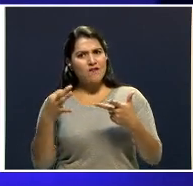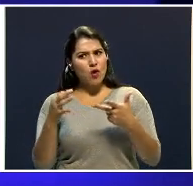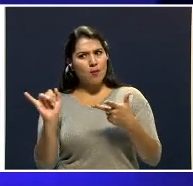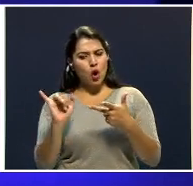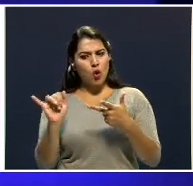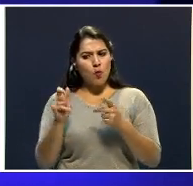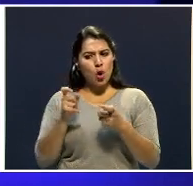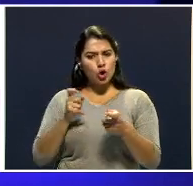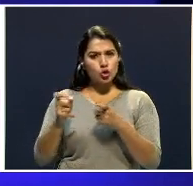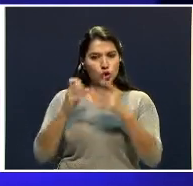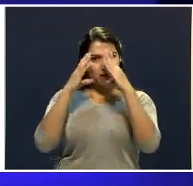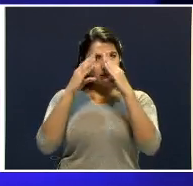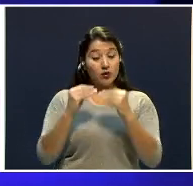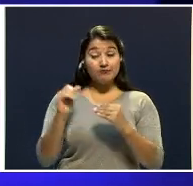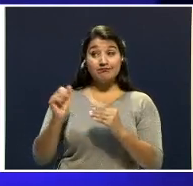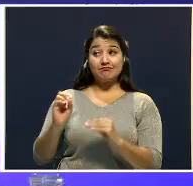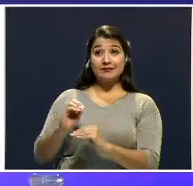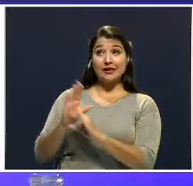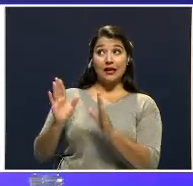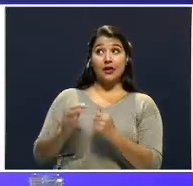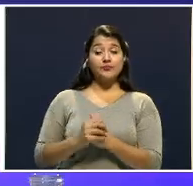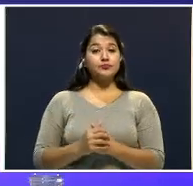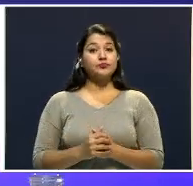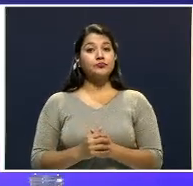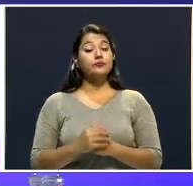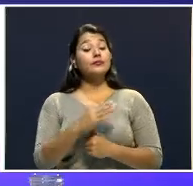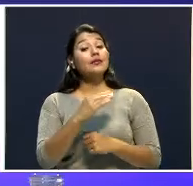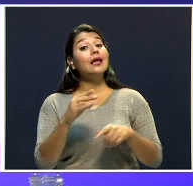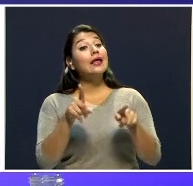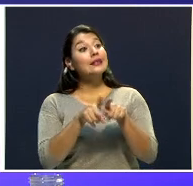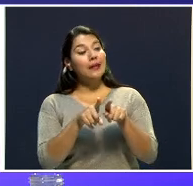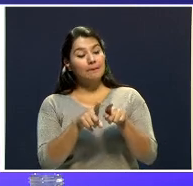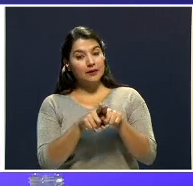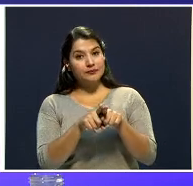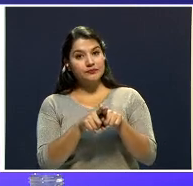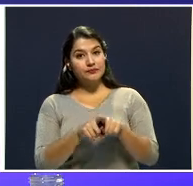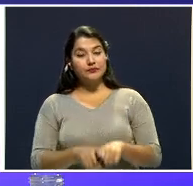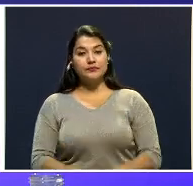manejó el caso. Claro. Bueno, aparte de esto, Ernesto,